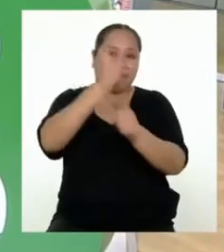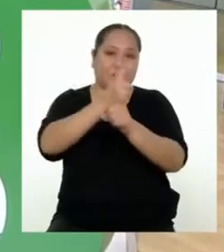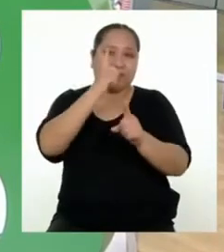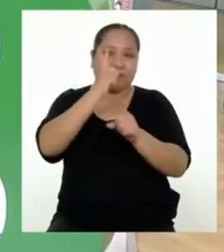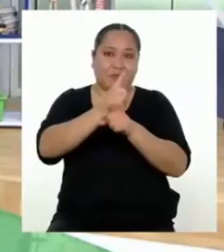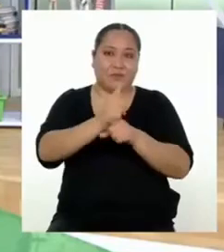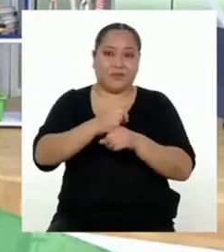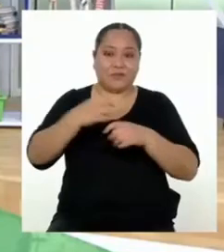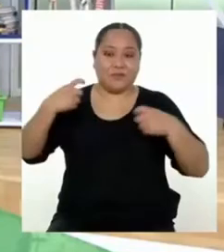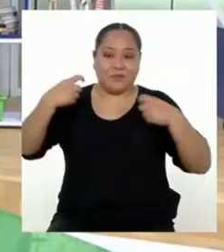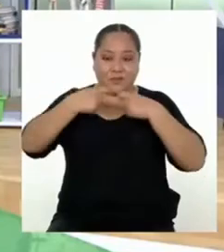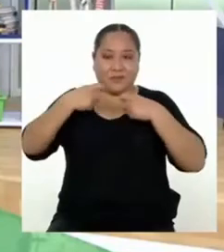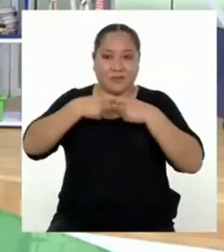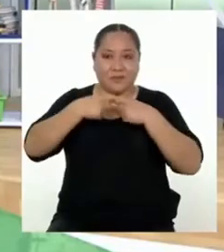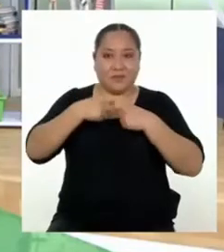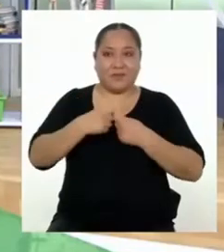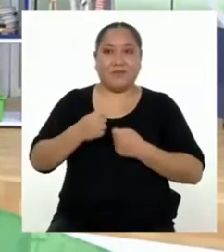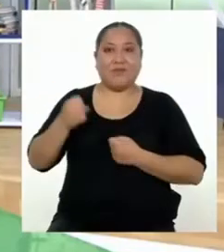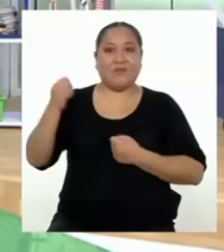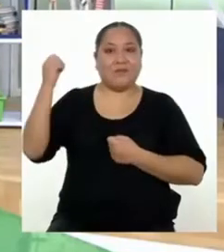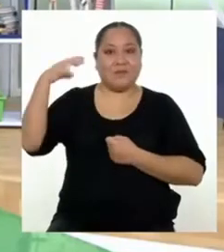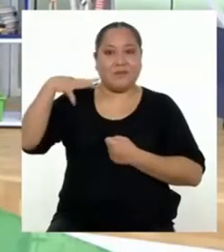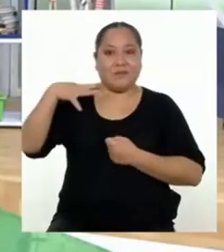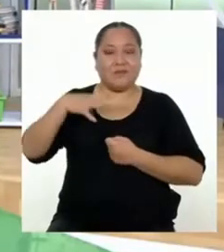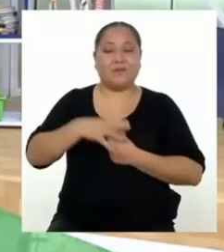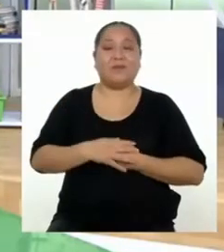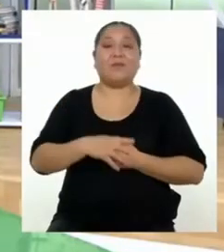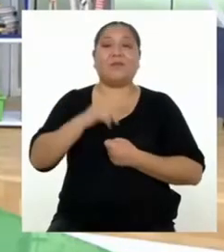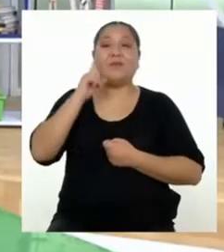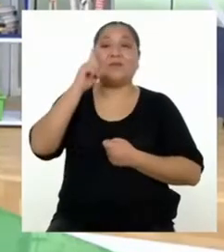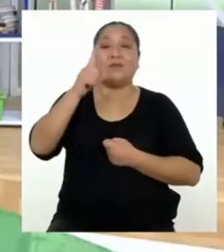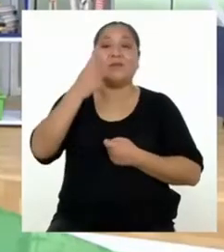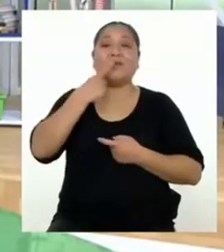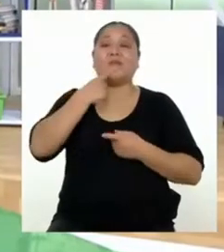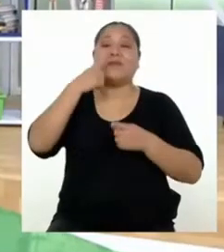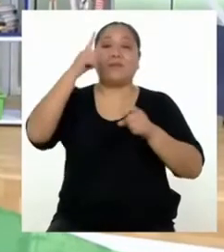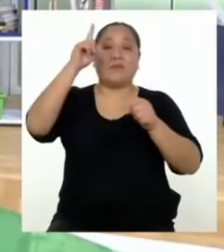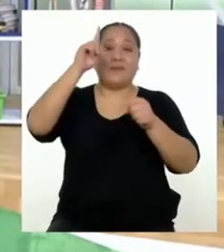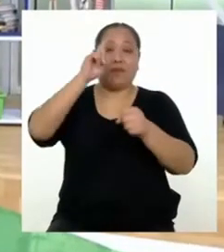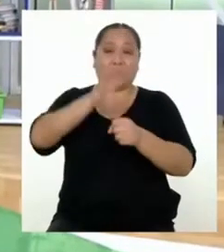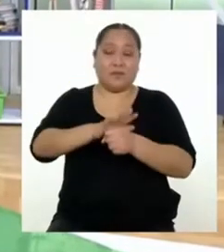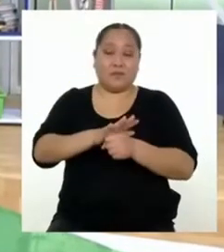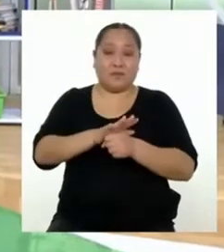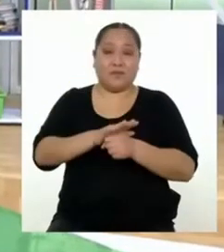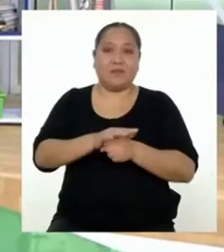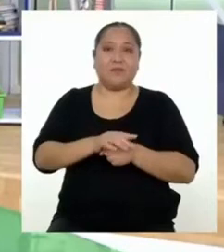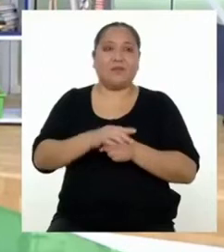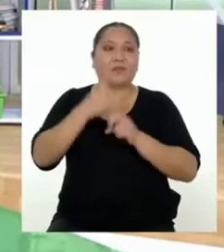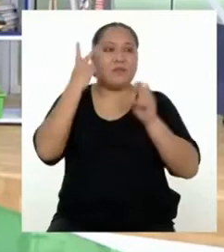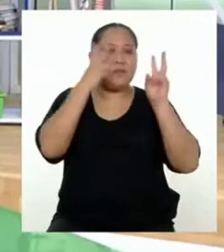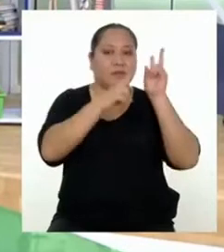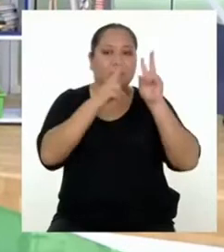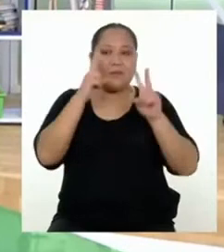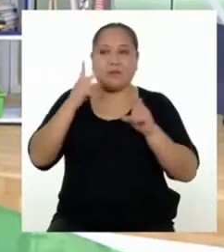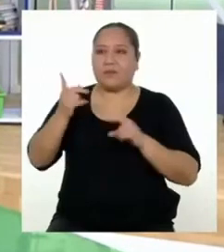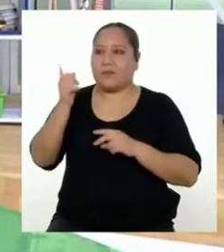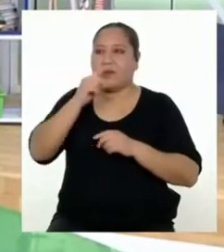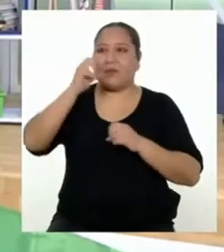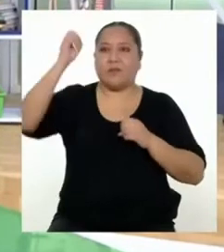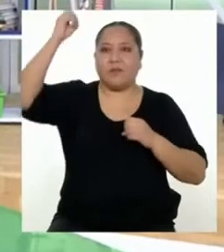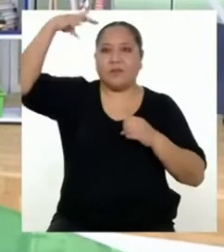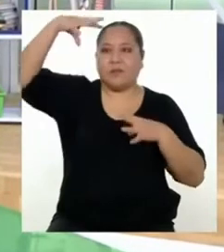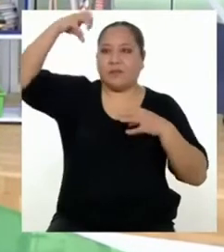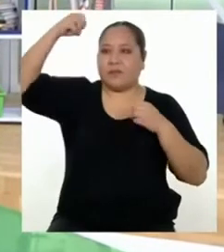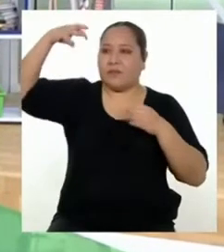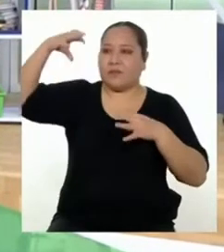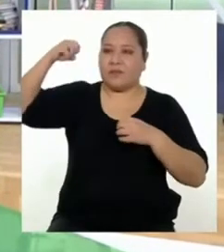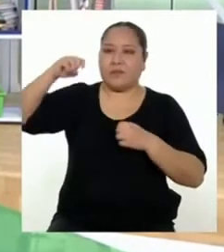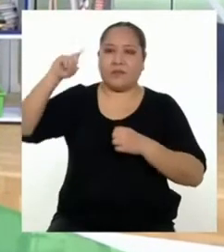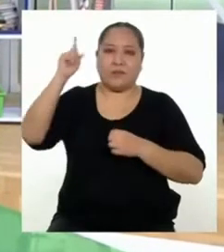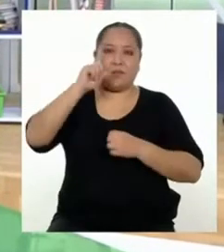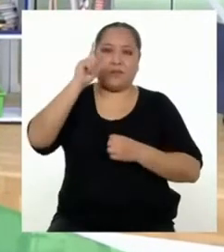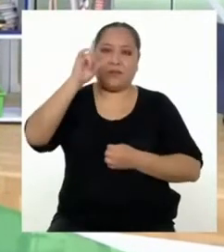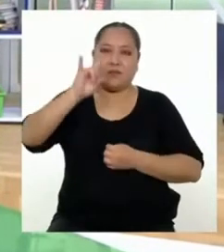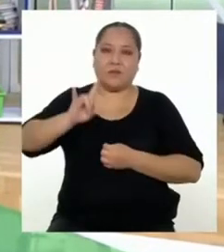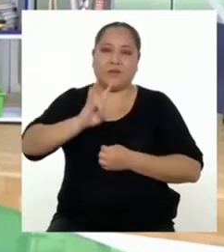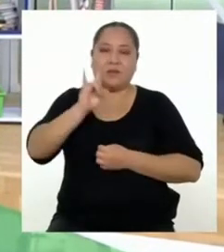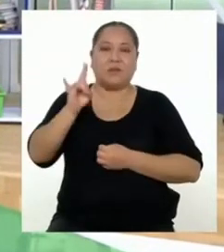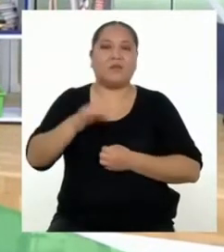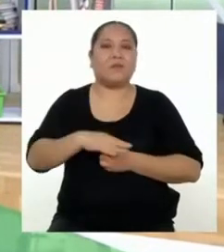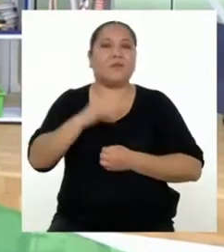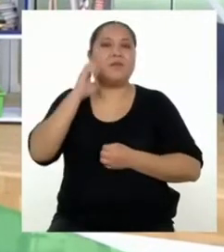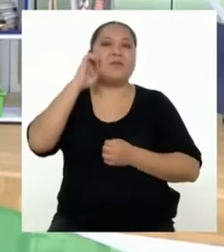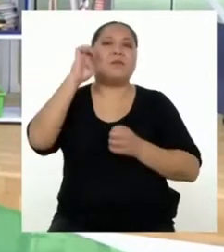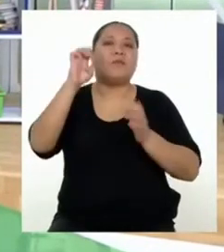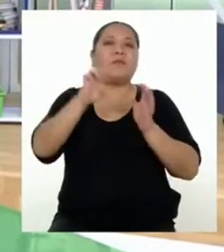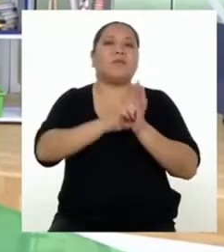energía eléctrica. Y uno de nuestros compromisos ha sido el estar pendiente de no dejar encendidos los focos cuando no sea necesario.